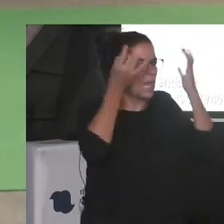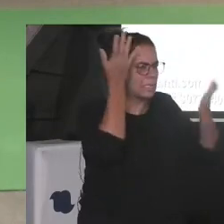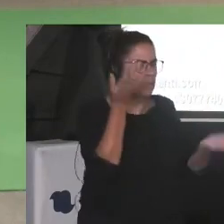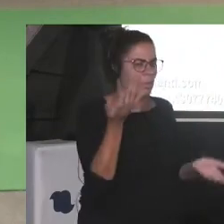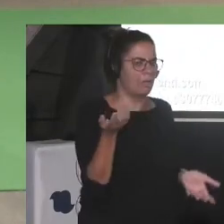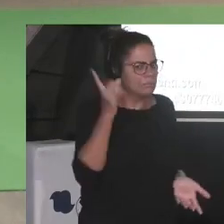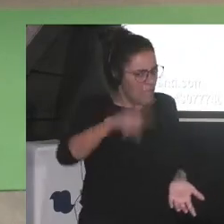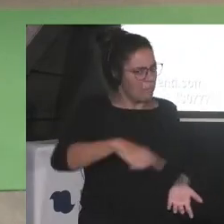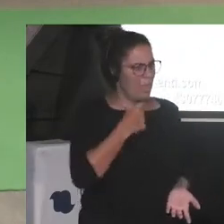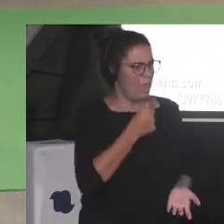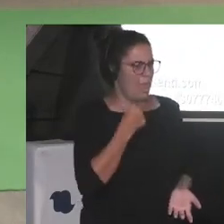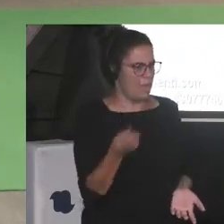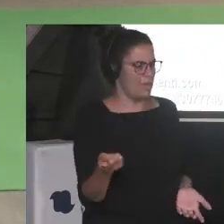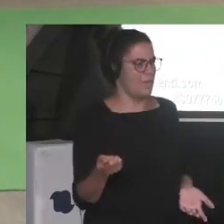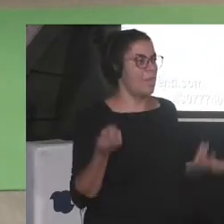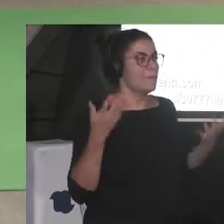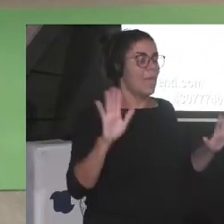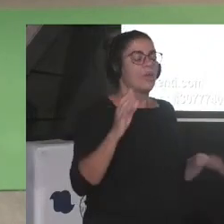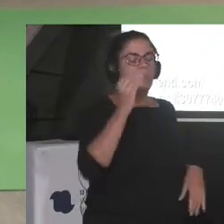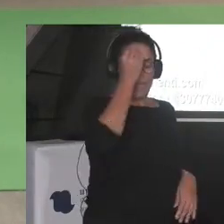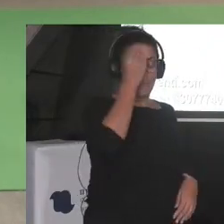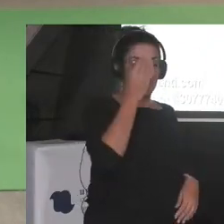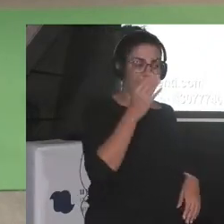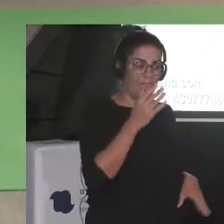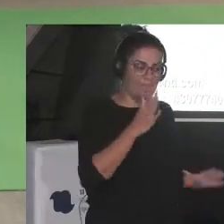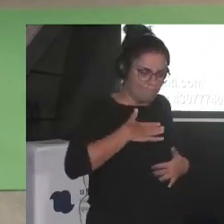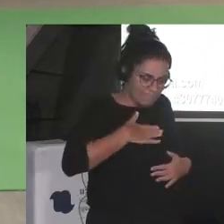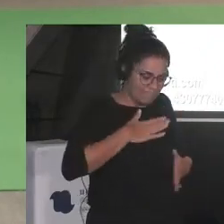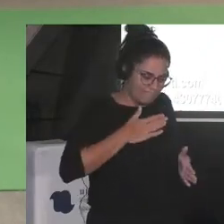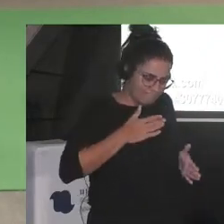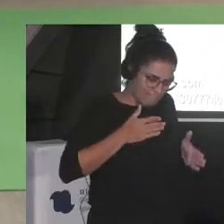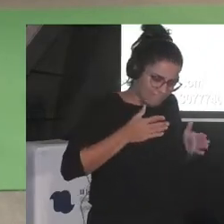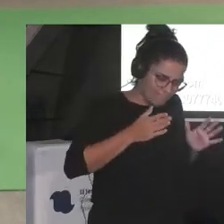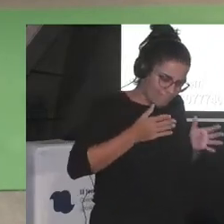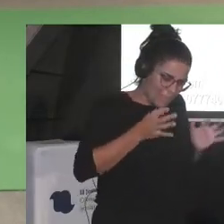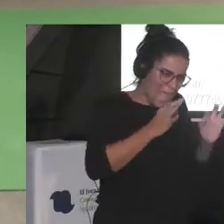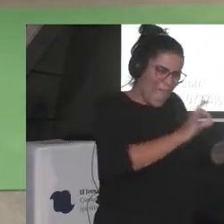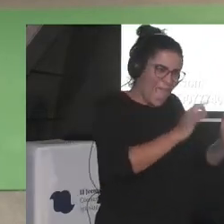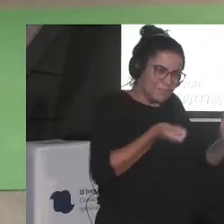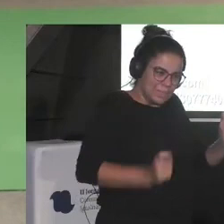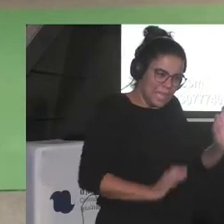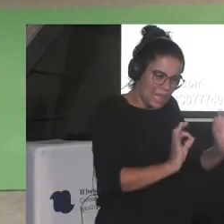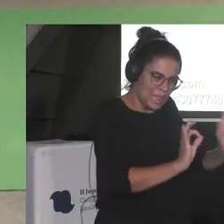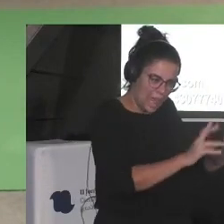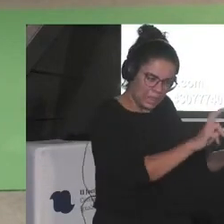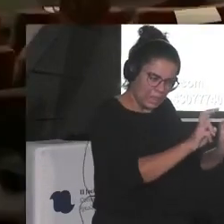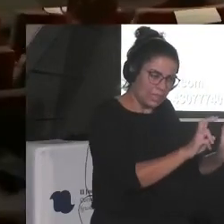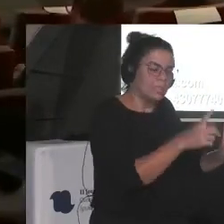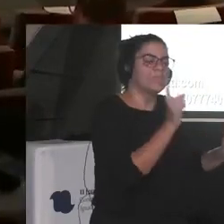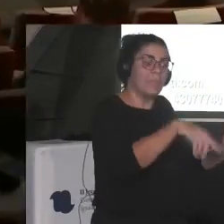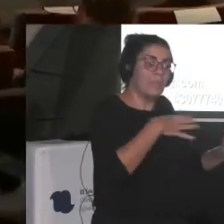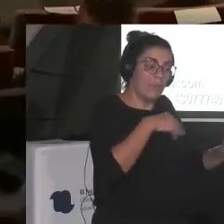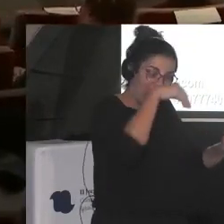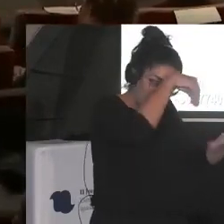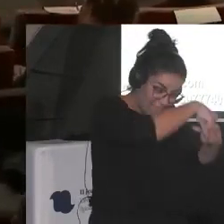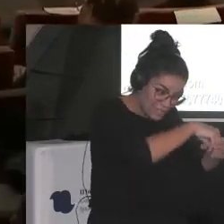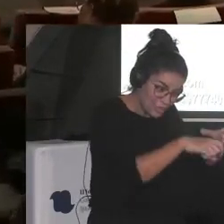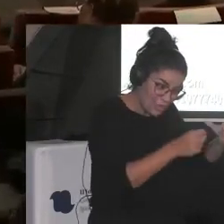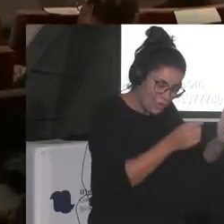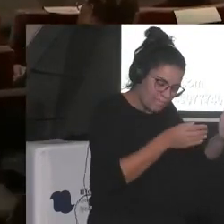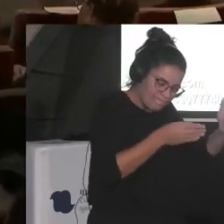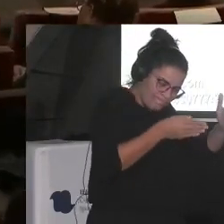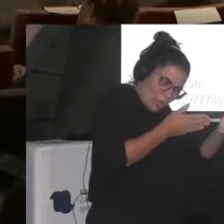dentro de tu especialidad digamos puedes encontrar también una diversidad de asuntos ¿no? muchísimas gracias